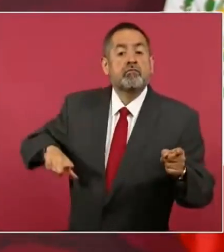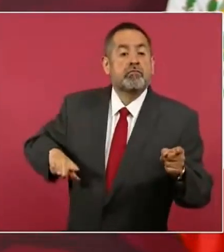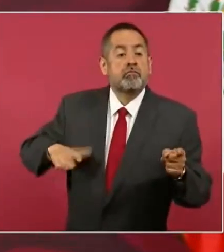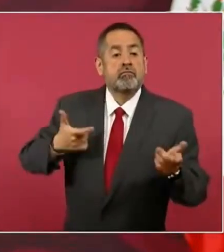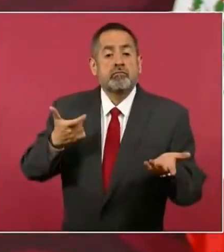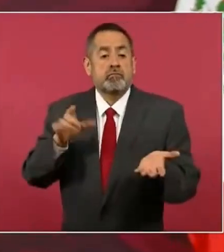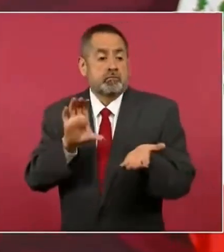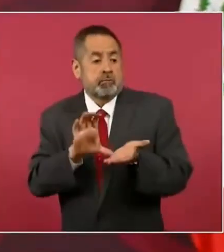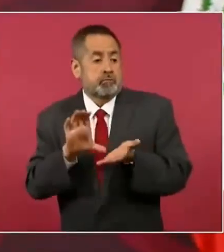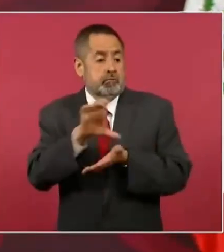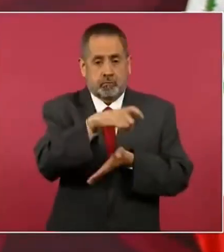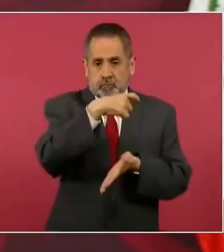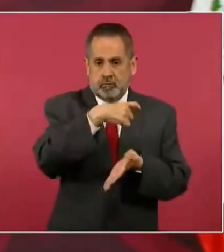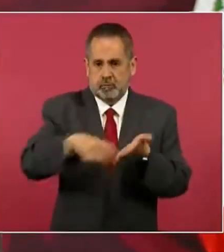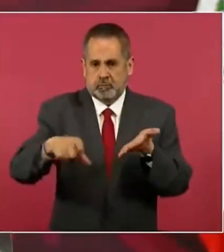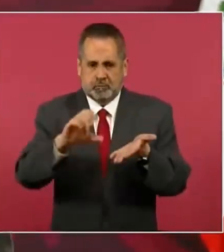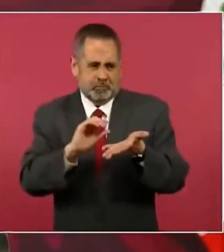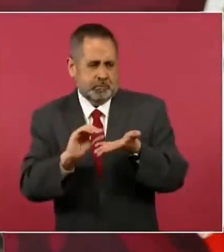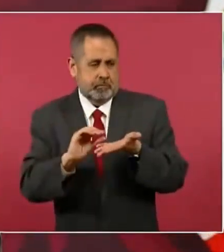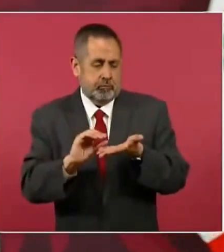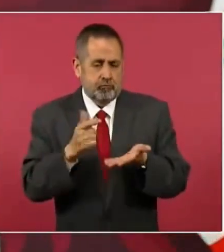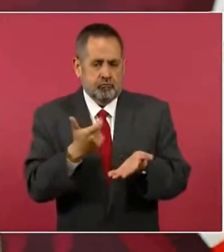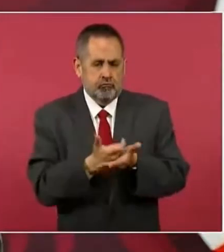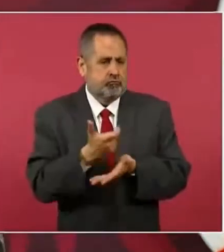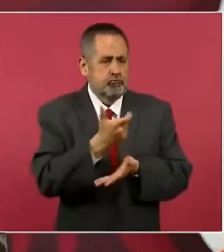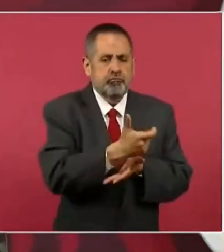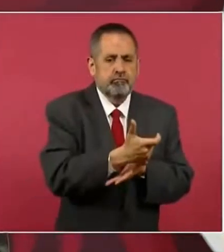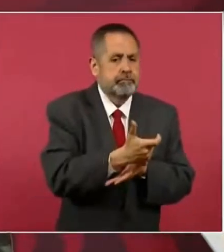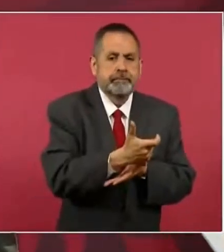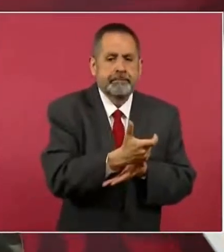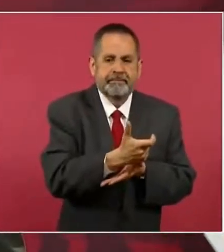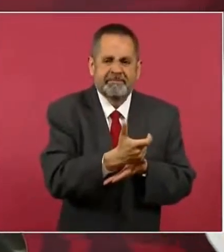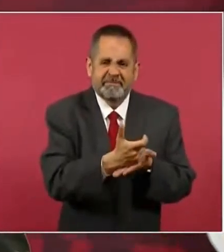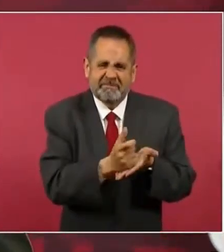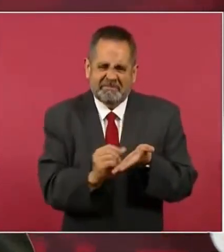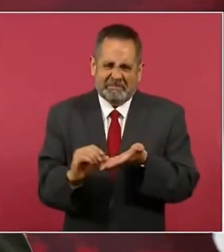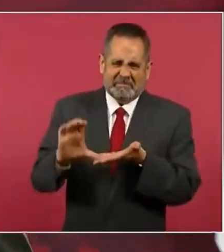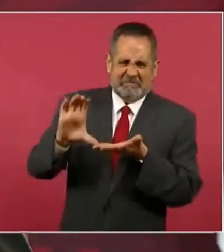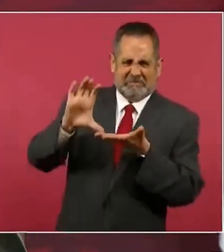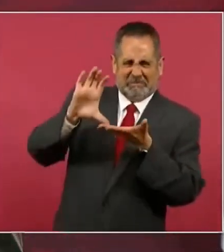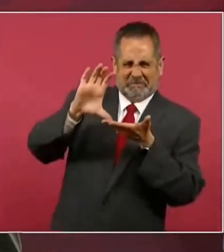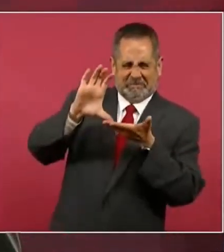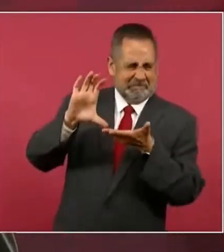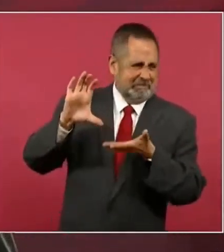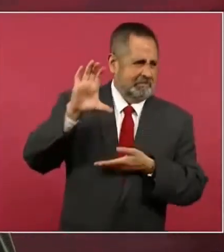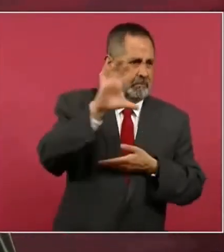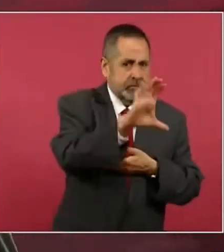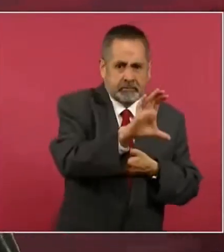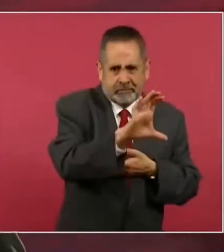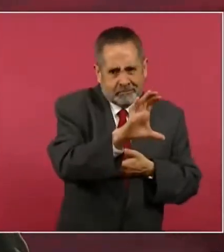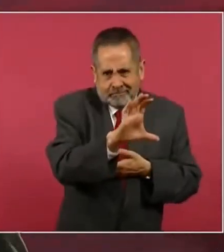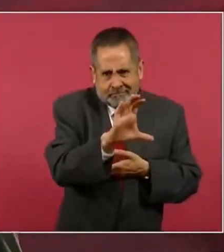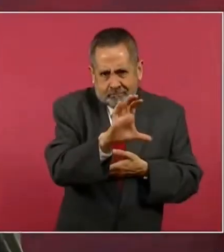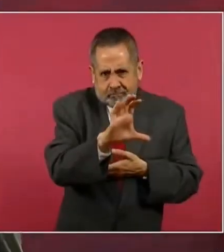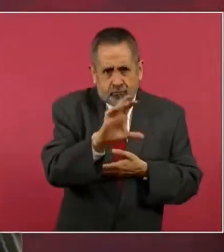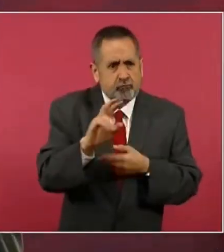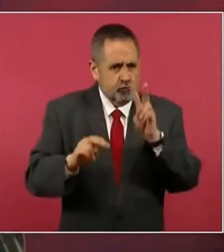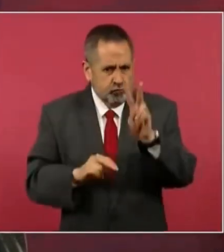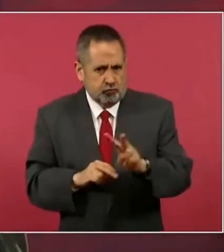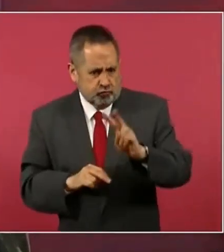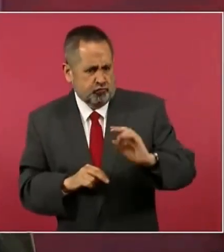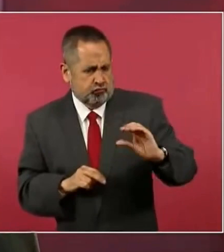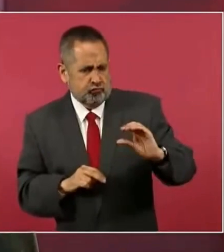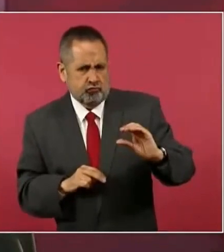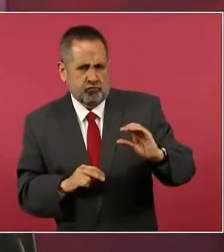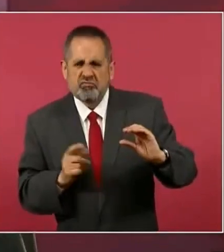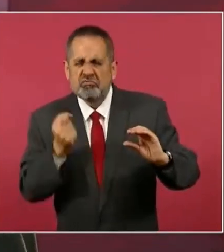y se pagó más de lo que